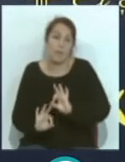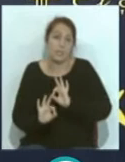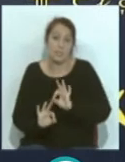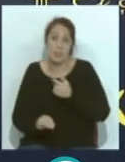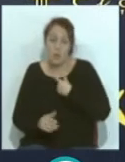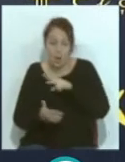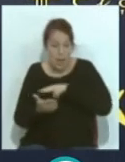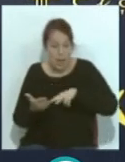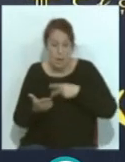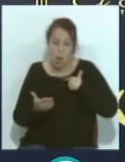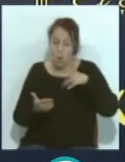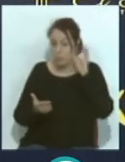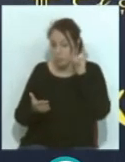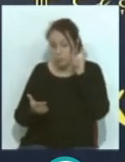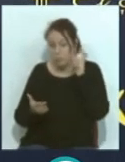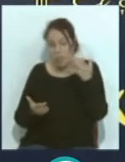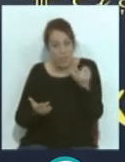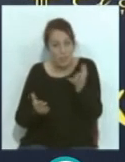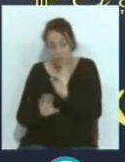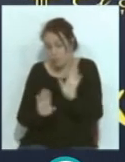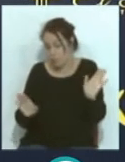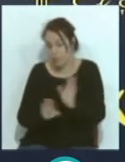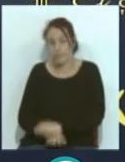leerlo y tengo que escucharlo, pero bueno,